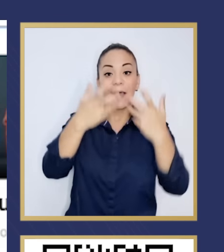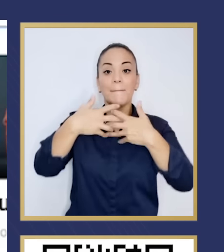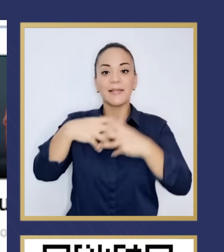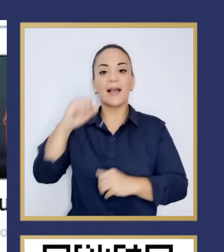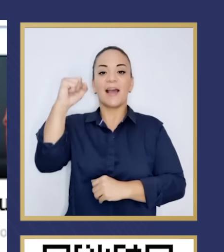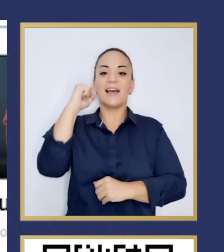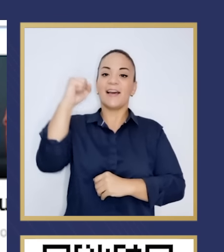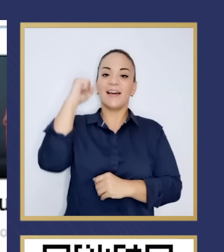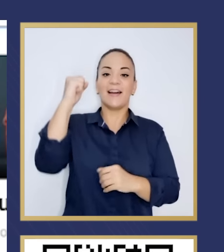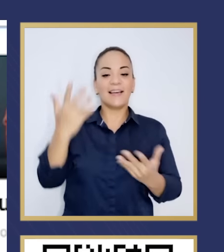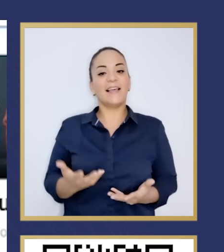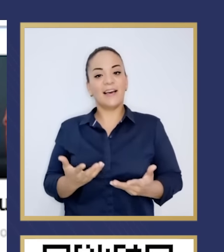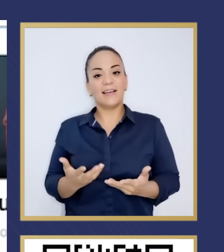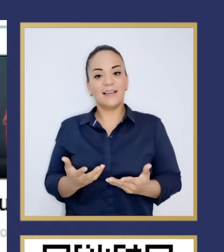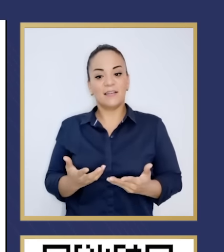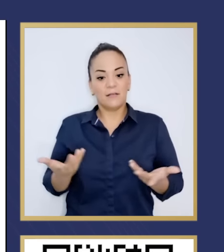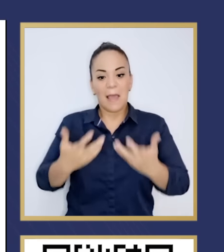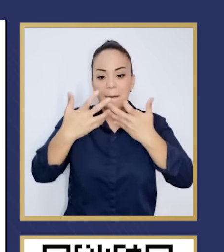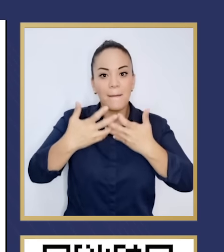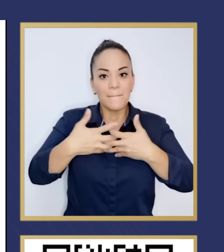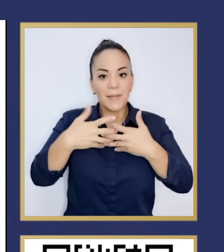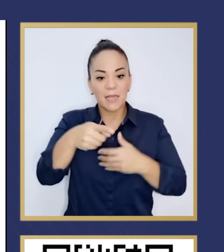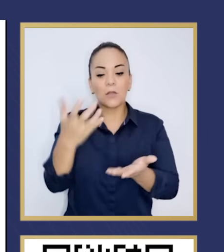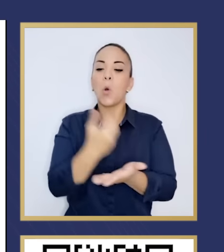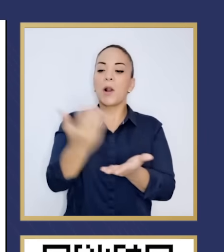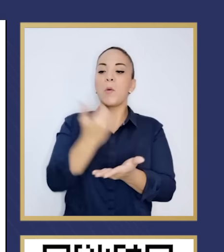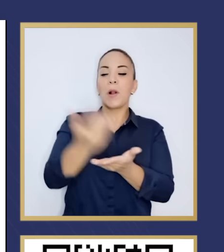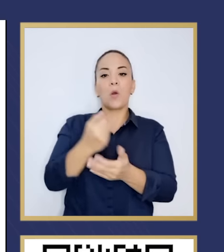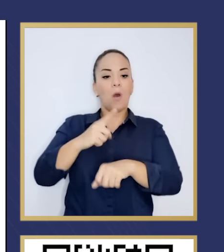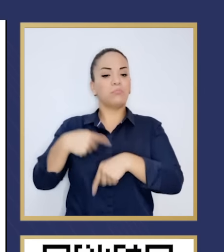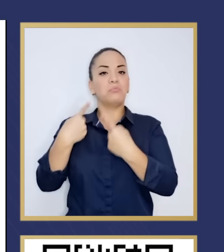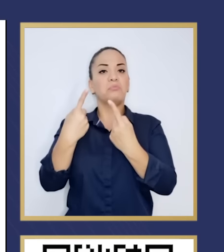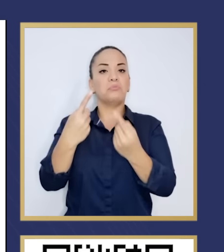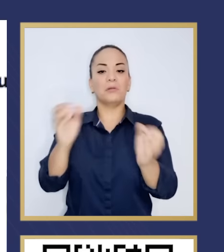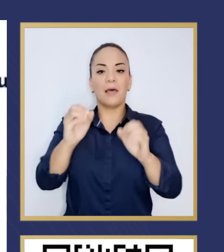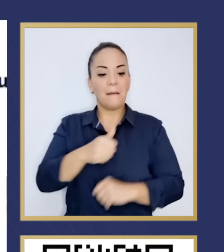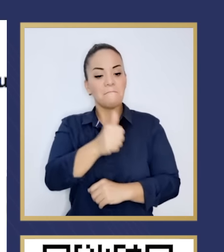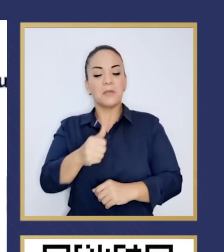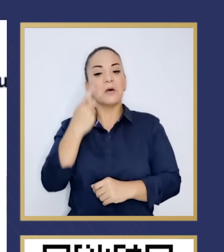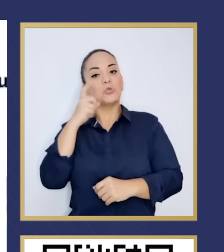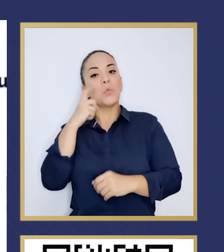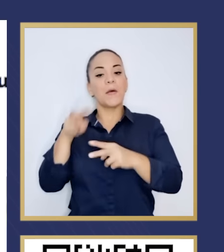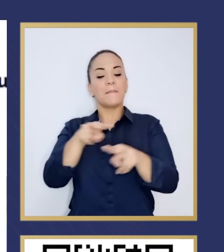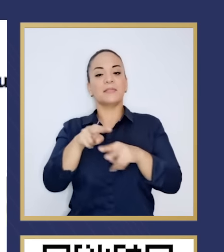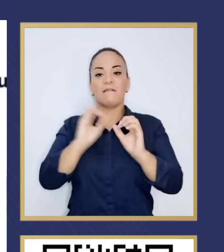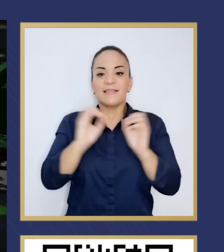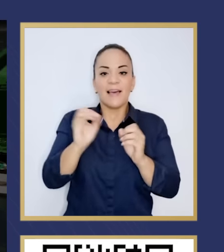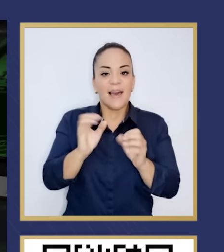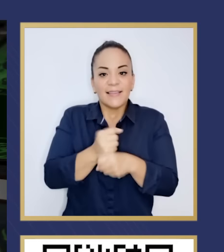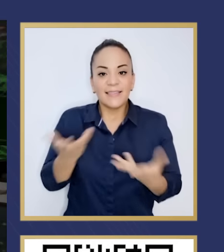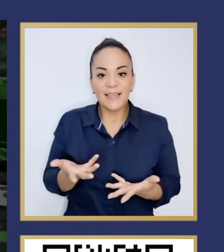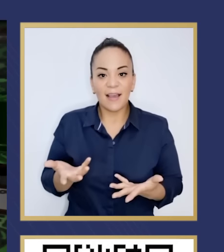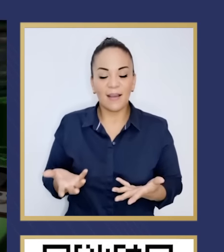licitaciones, que las obras costaban y duraban muchísimo más, que se autosupervisaban y que sobornaban a funcionarios.